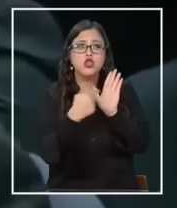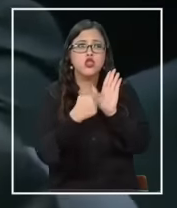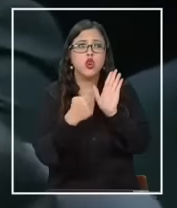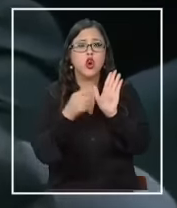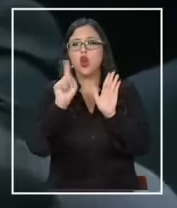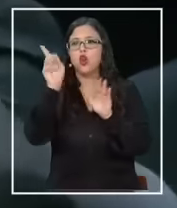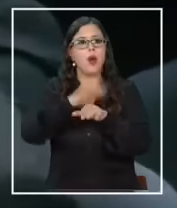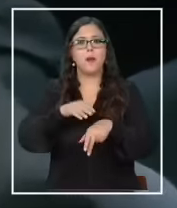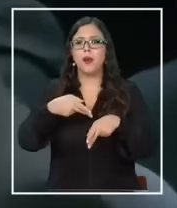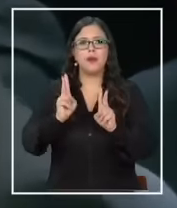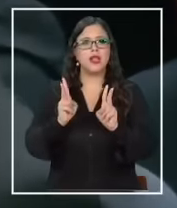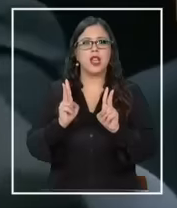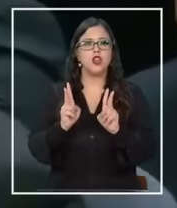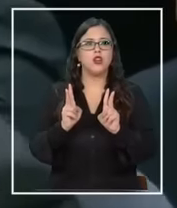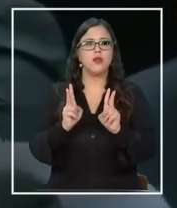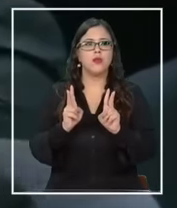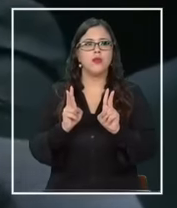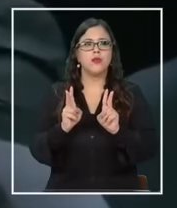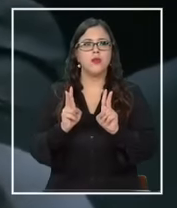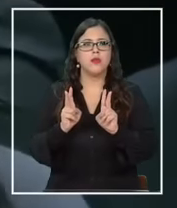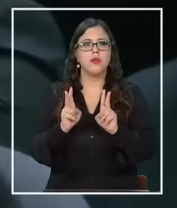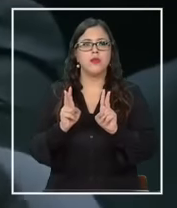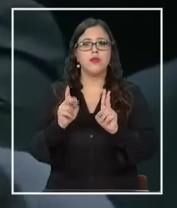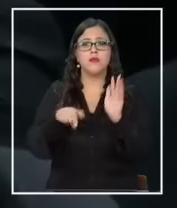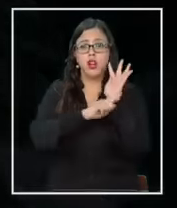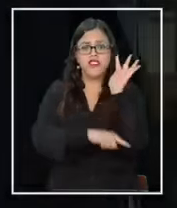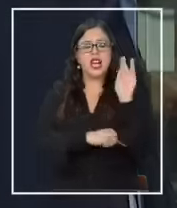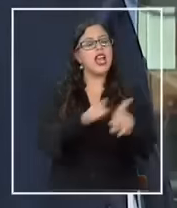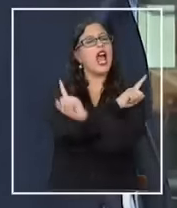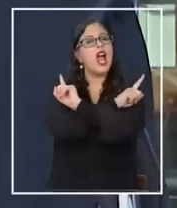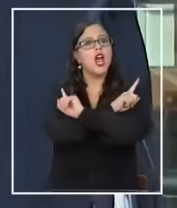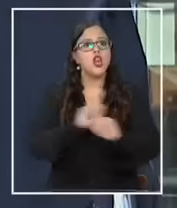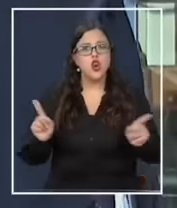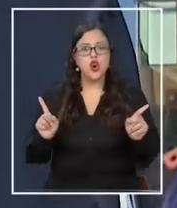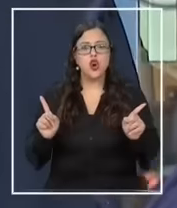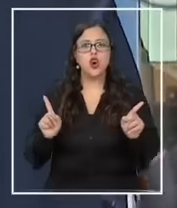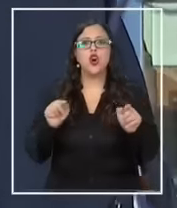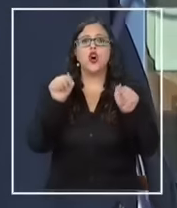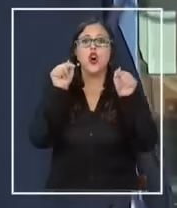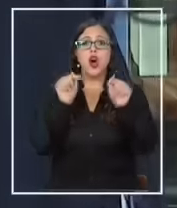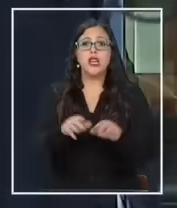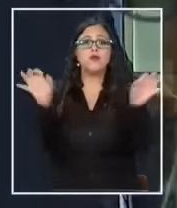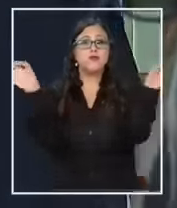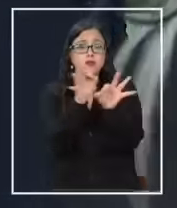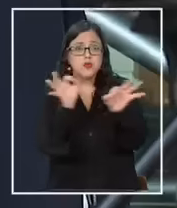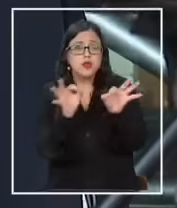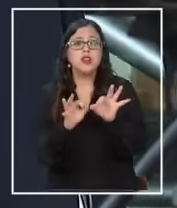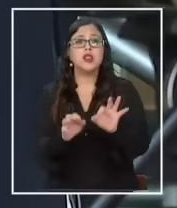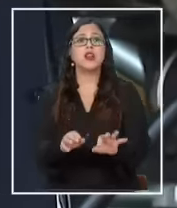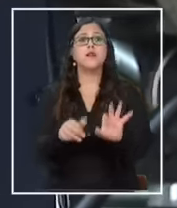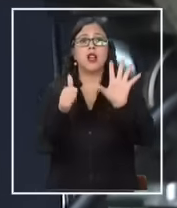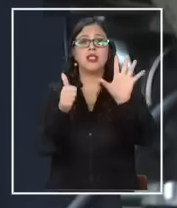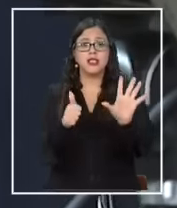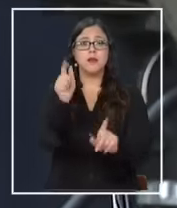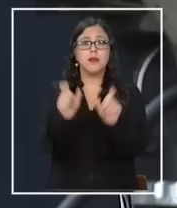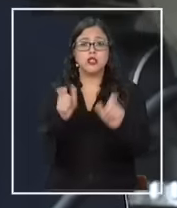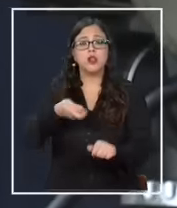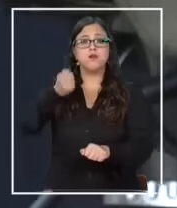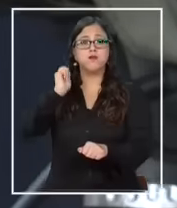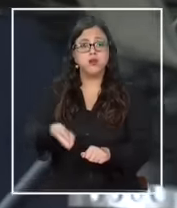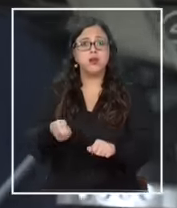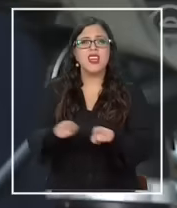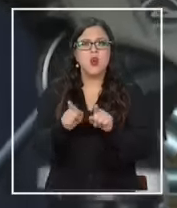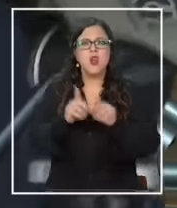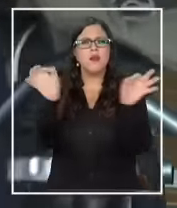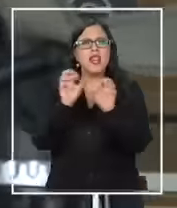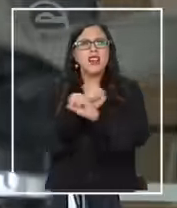que no es permitido, al menos por el Ministerio Público. Testimonios que en el caso de los seis imputados fueron clave para esclarecer